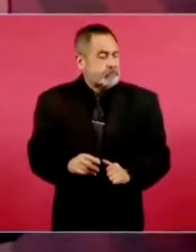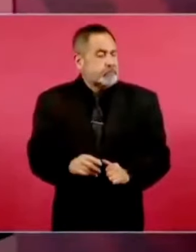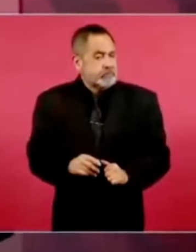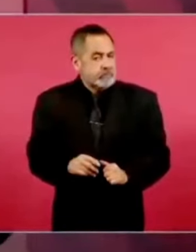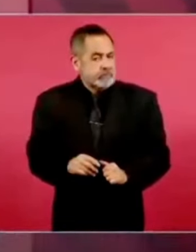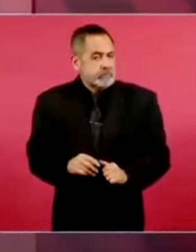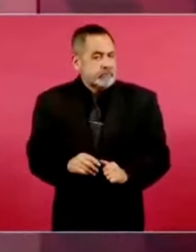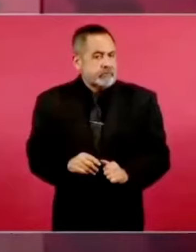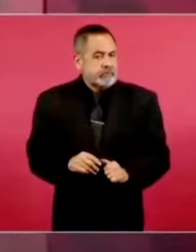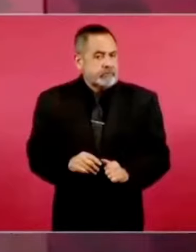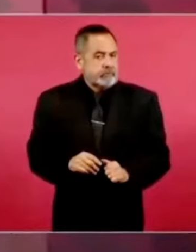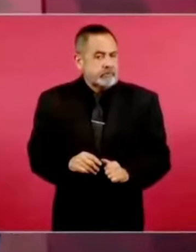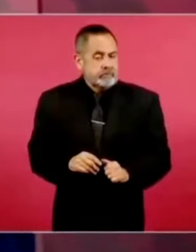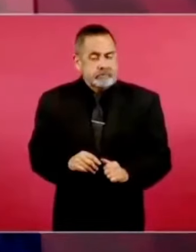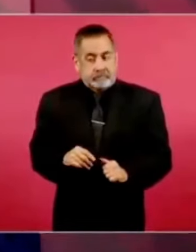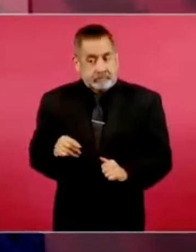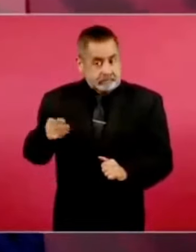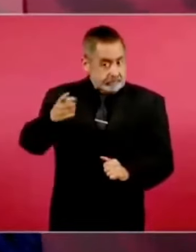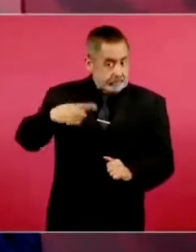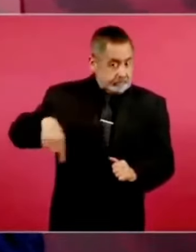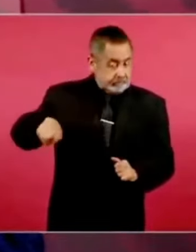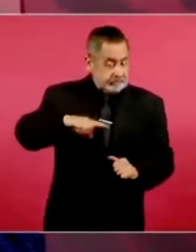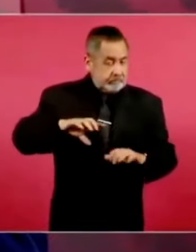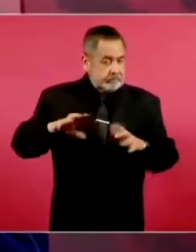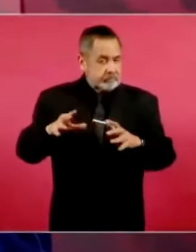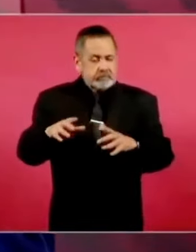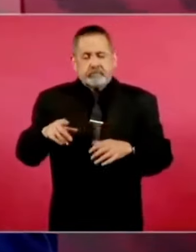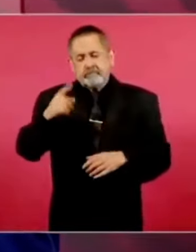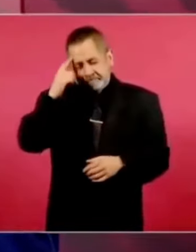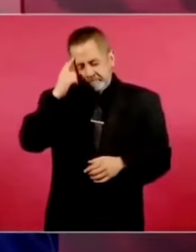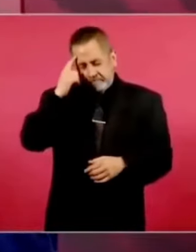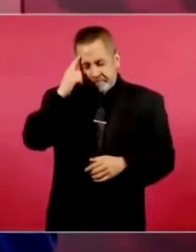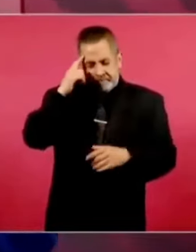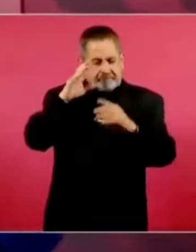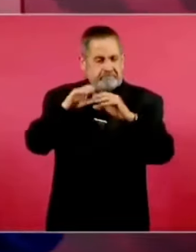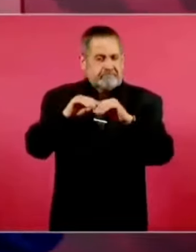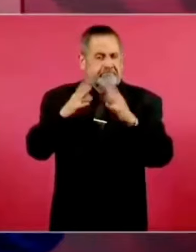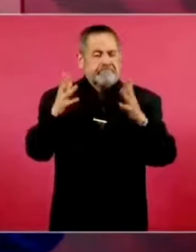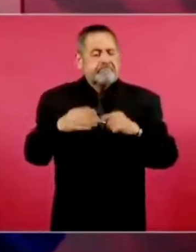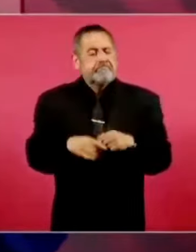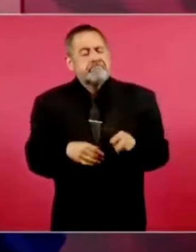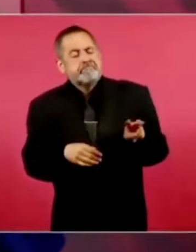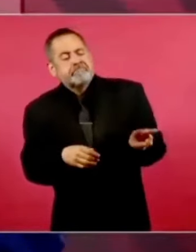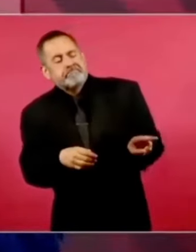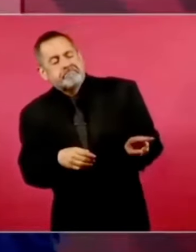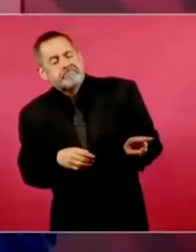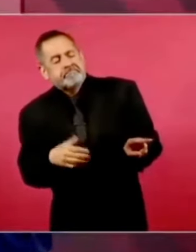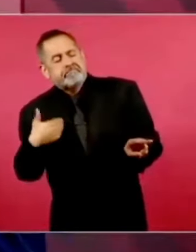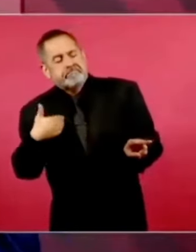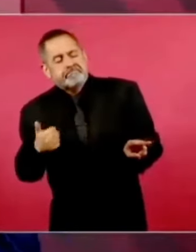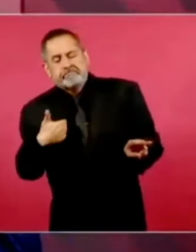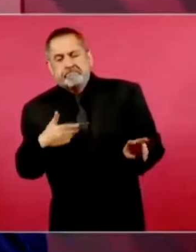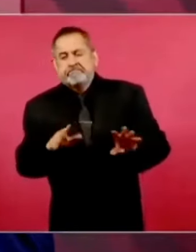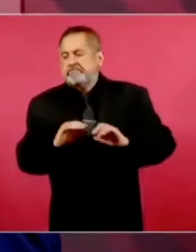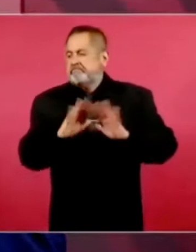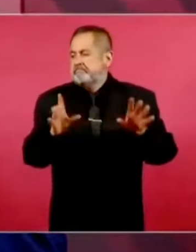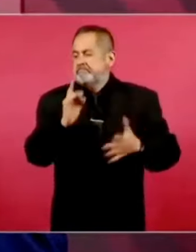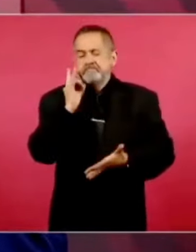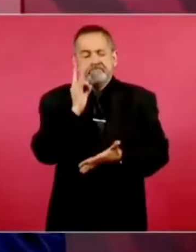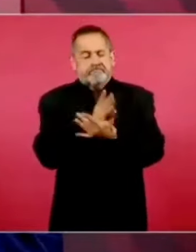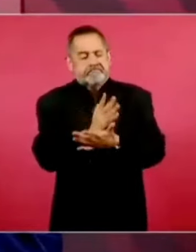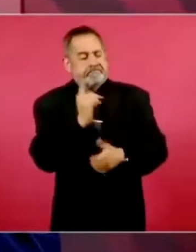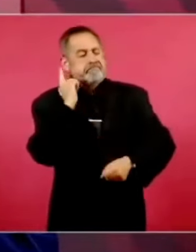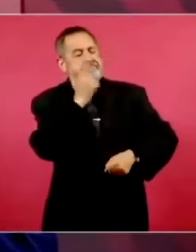es tener muy claro el papel que juegan los medios